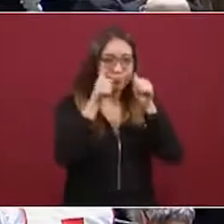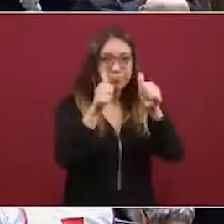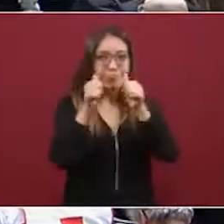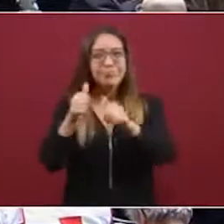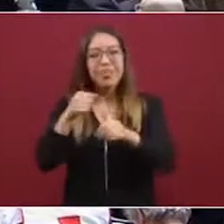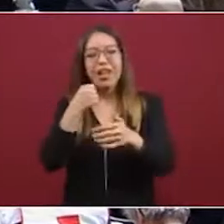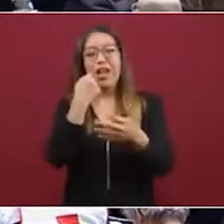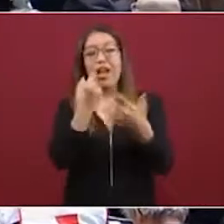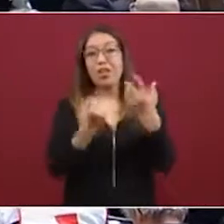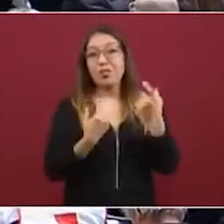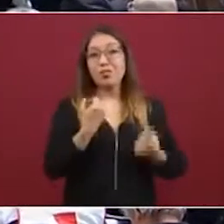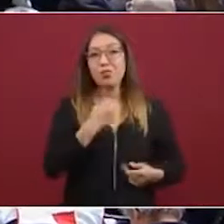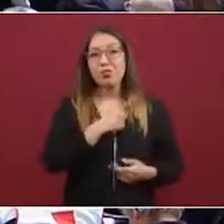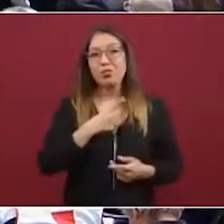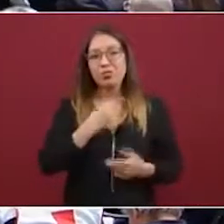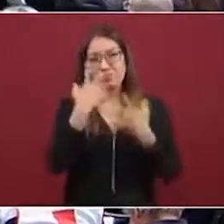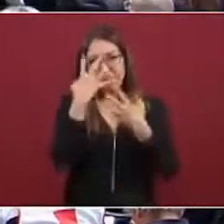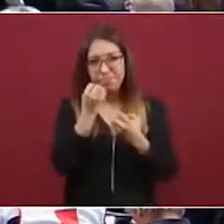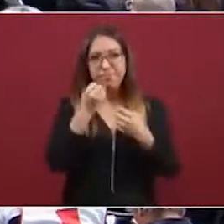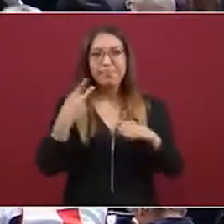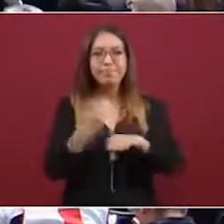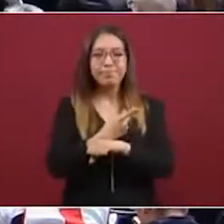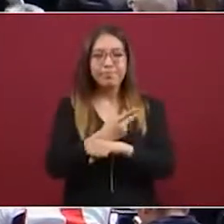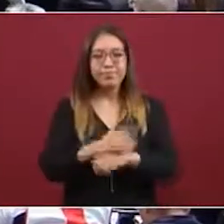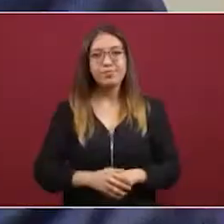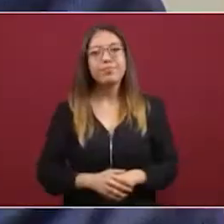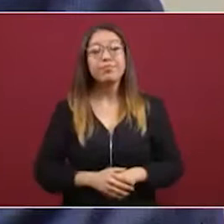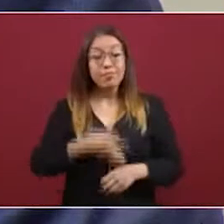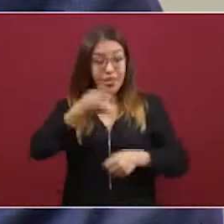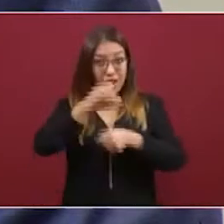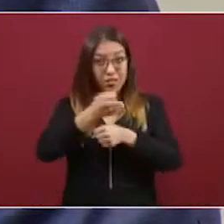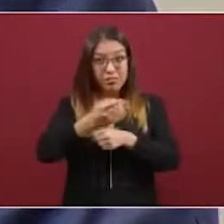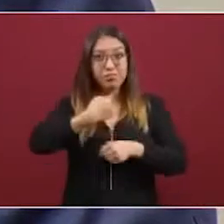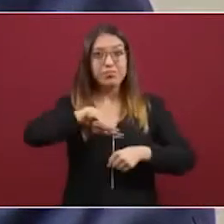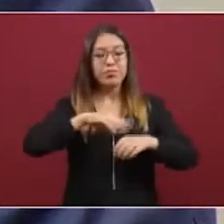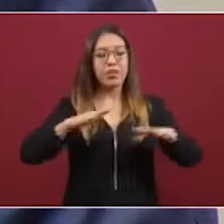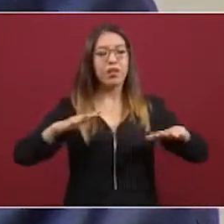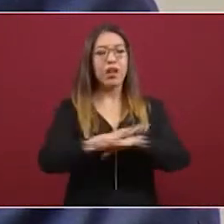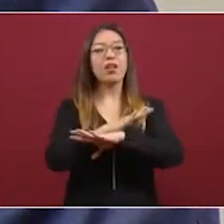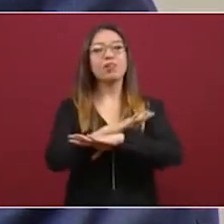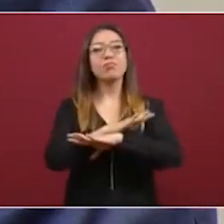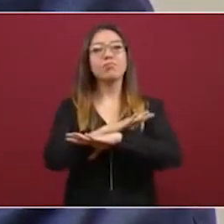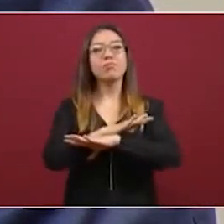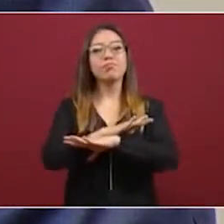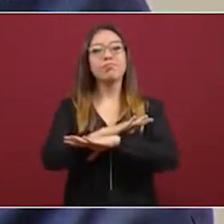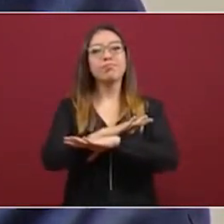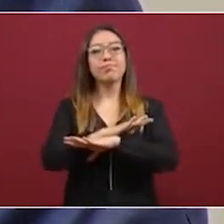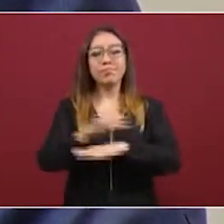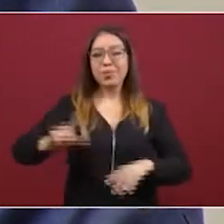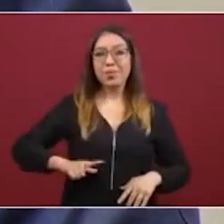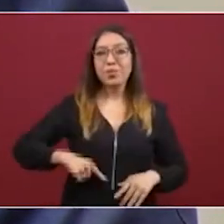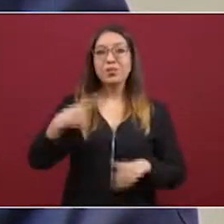algunos de estos desafortunados acontecimientos. Actualmente vivimos un cambio de régimen que encabeza el presidente de la